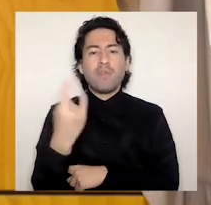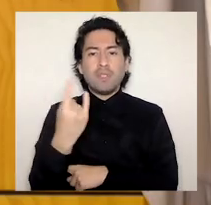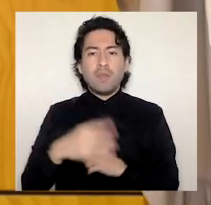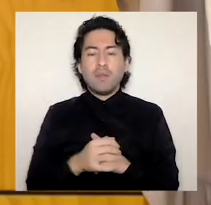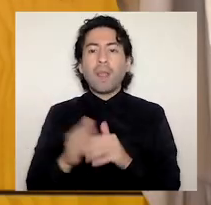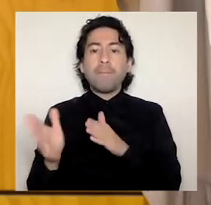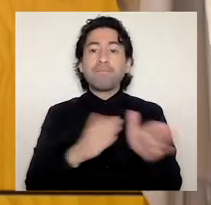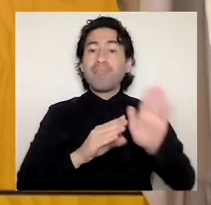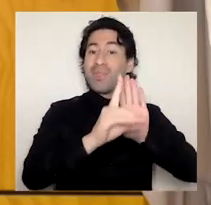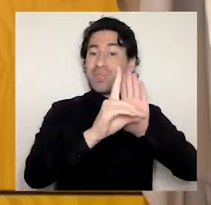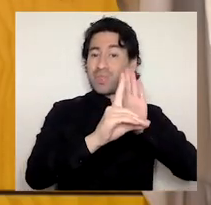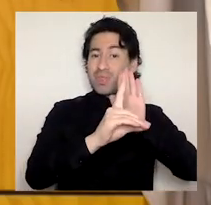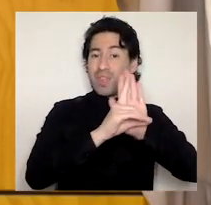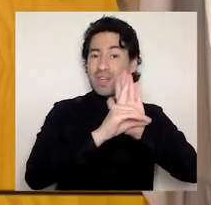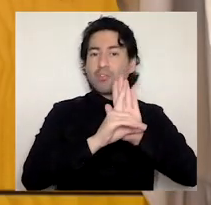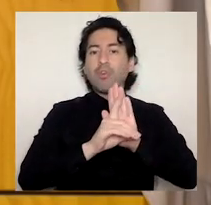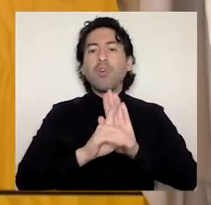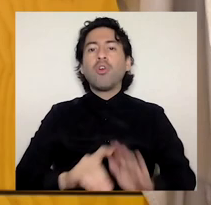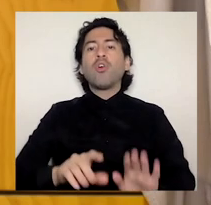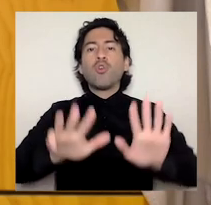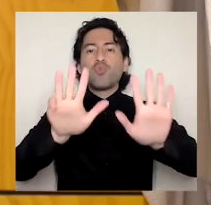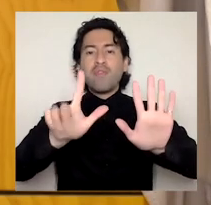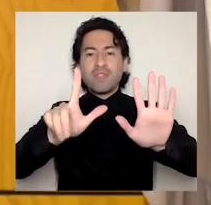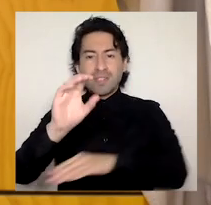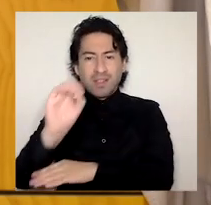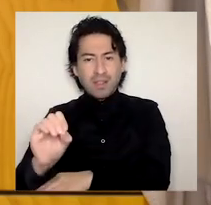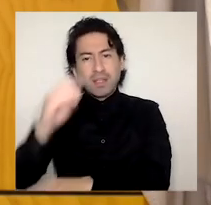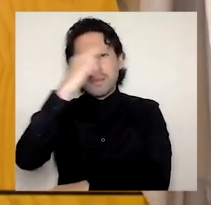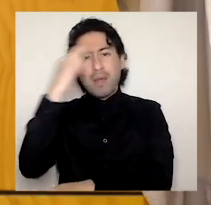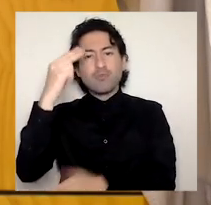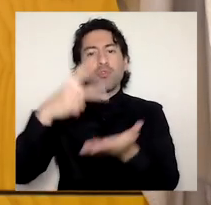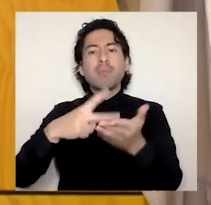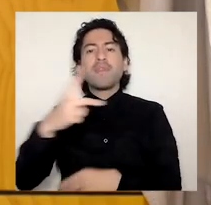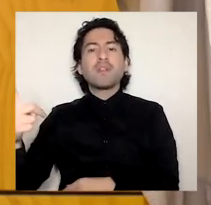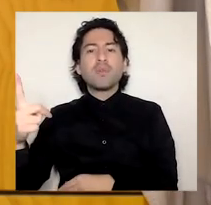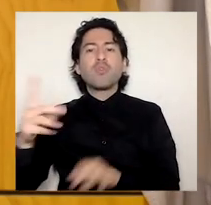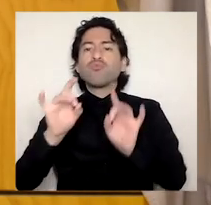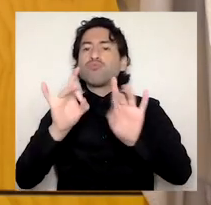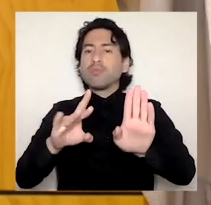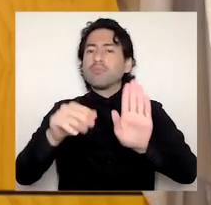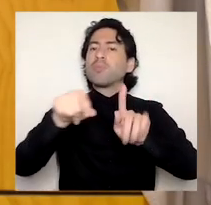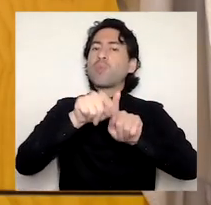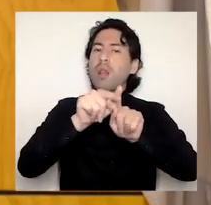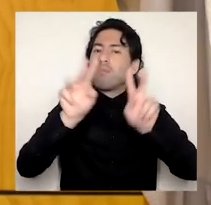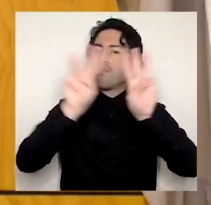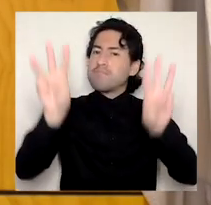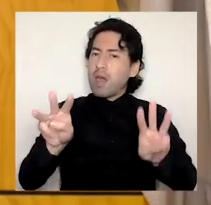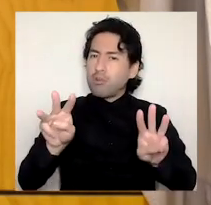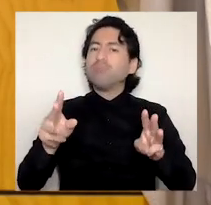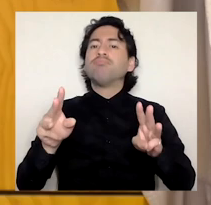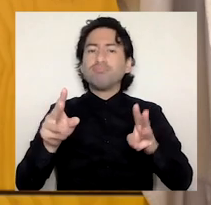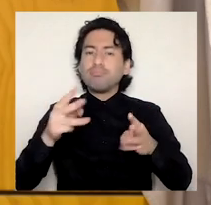El Decreto Universitario Exento 970, de marzo de 2021, establece un marco de